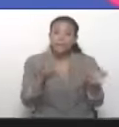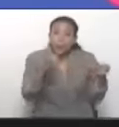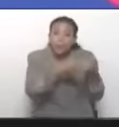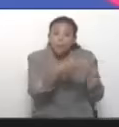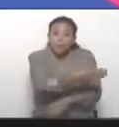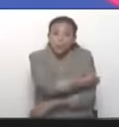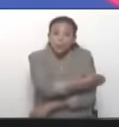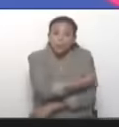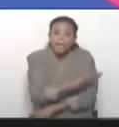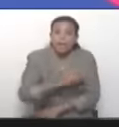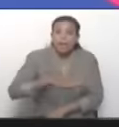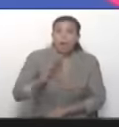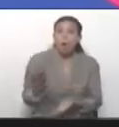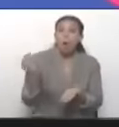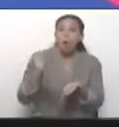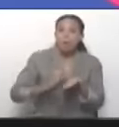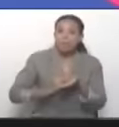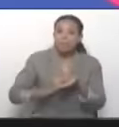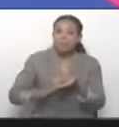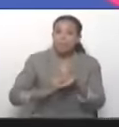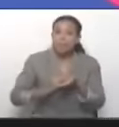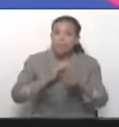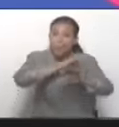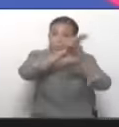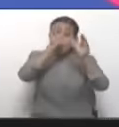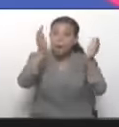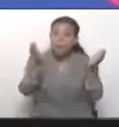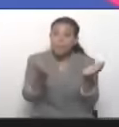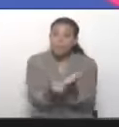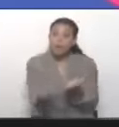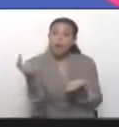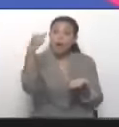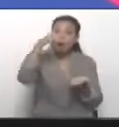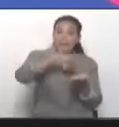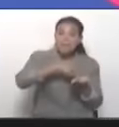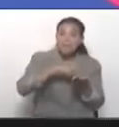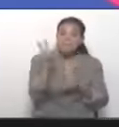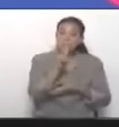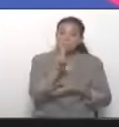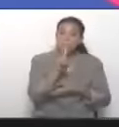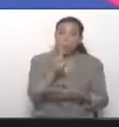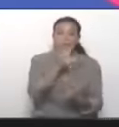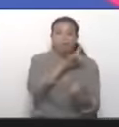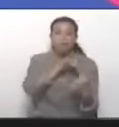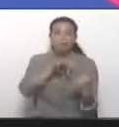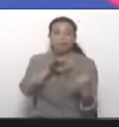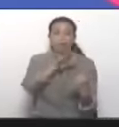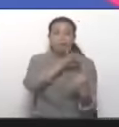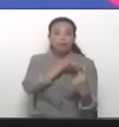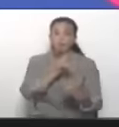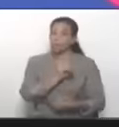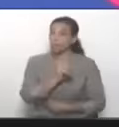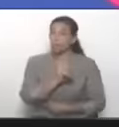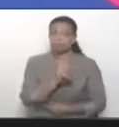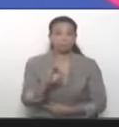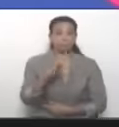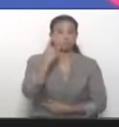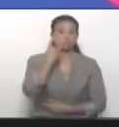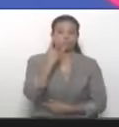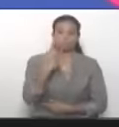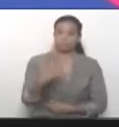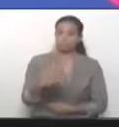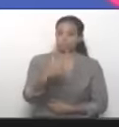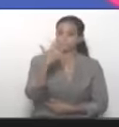nadie, ni aquí ni en el mundo, venir a chantajear a Venezuela. Venezuela es in